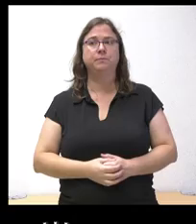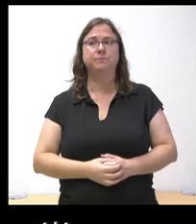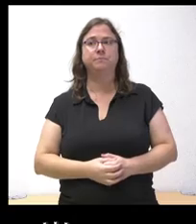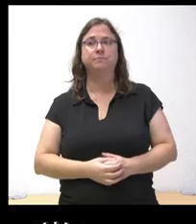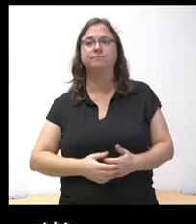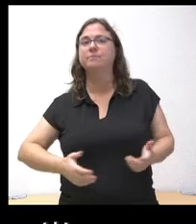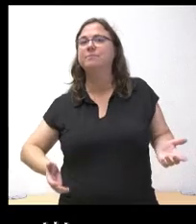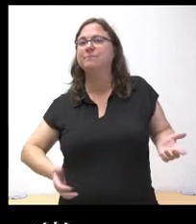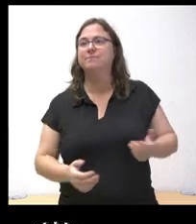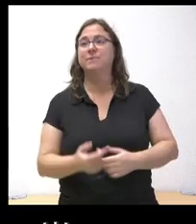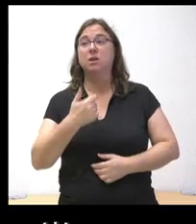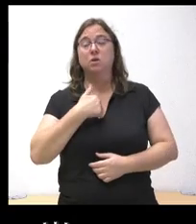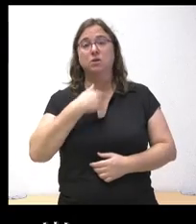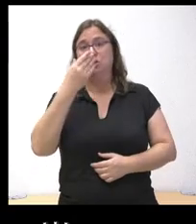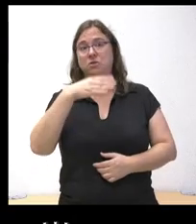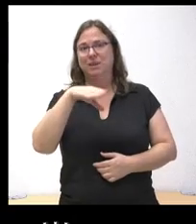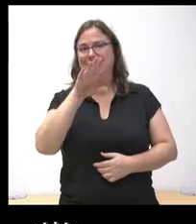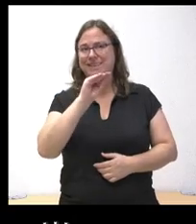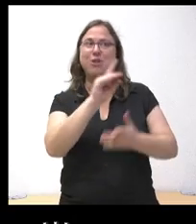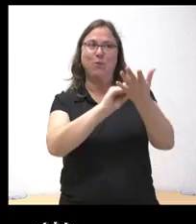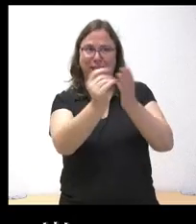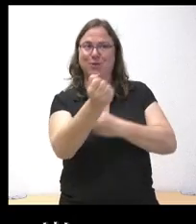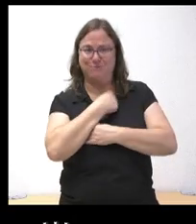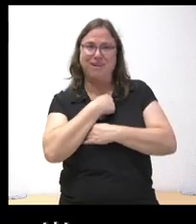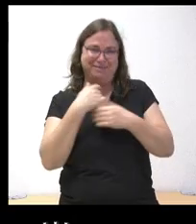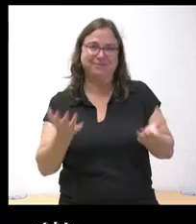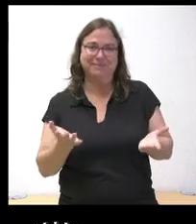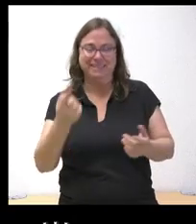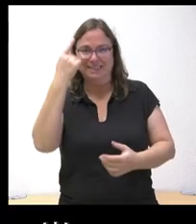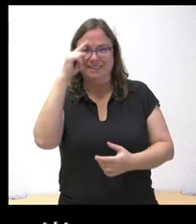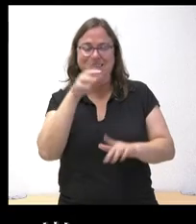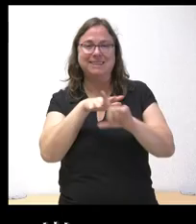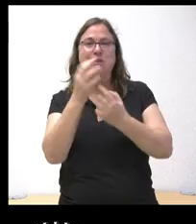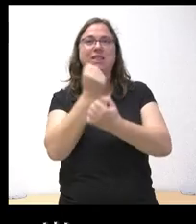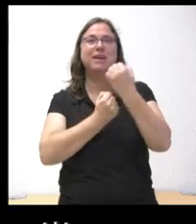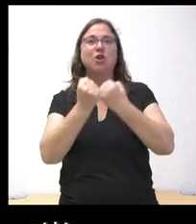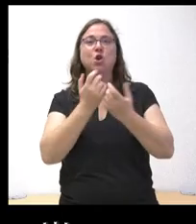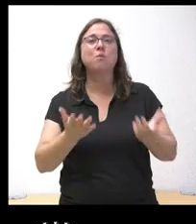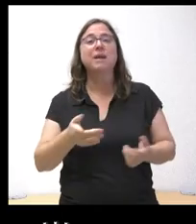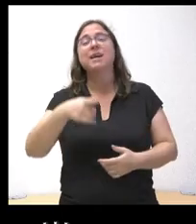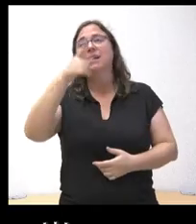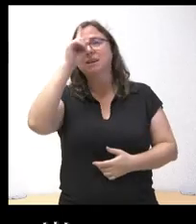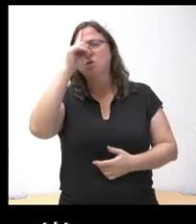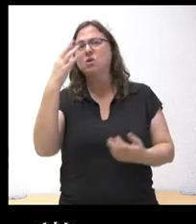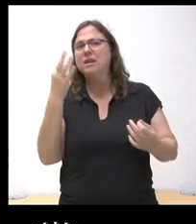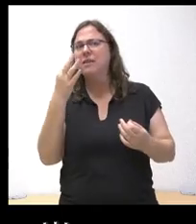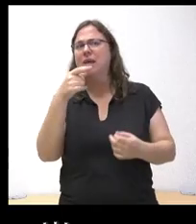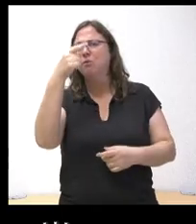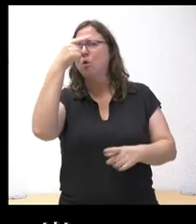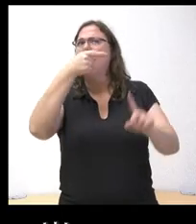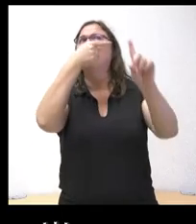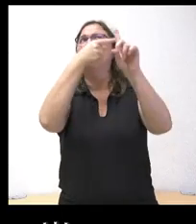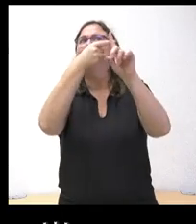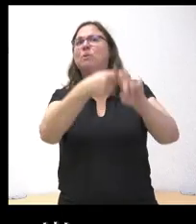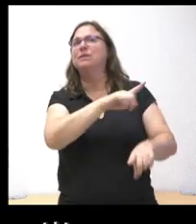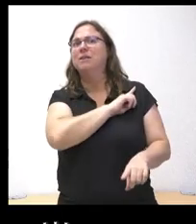O sea, entiendo que ustedes tendrán más datos que los que pueden tener nosotros sobre cómo va la economía. no sé si temen pasarse de optimistas esta vez. Otras veces